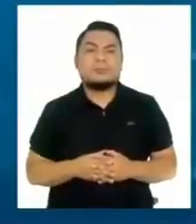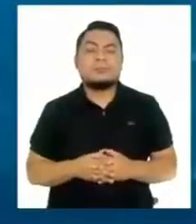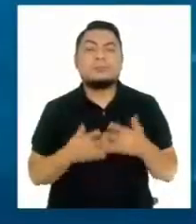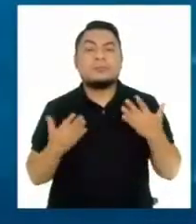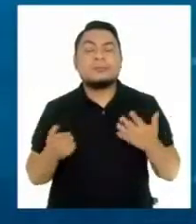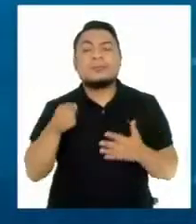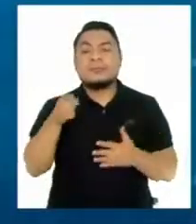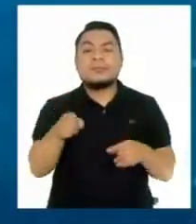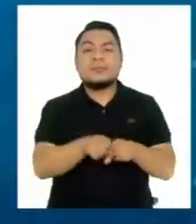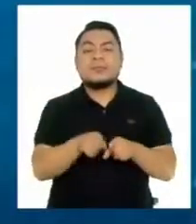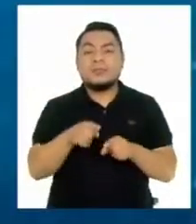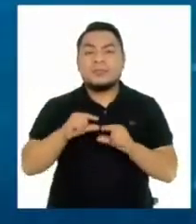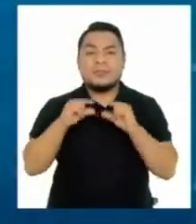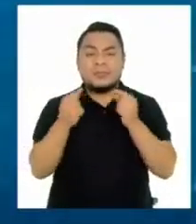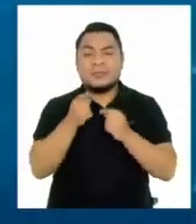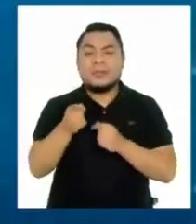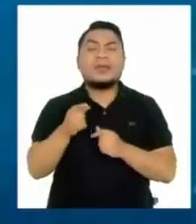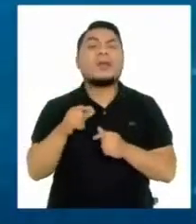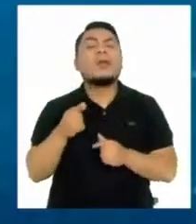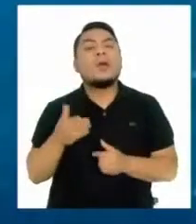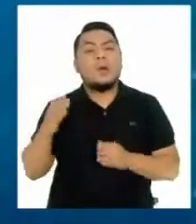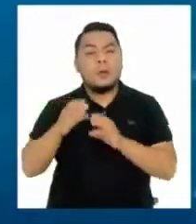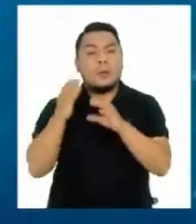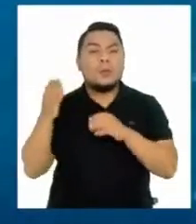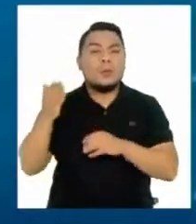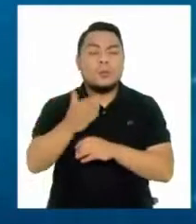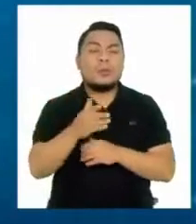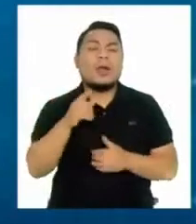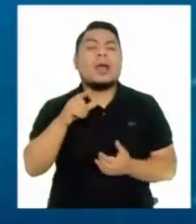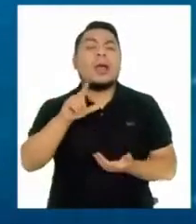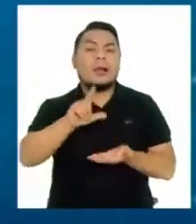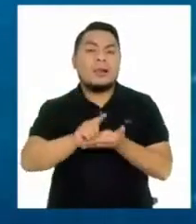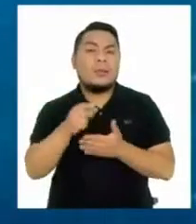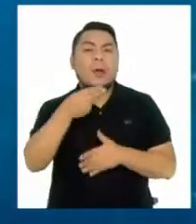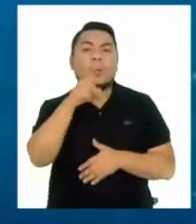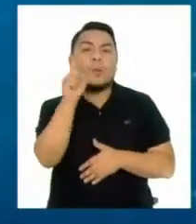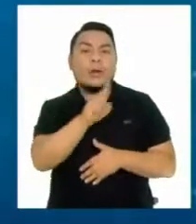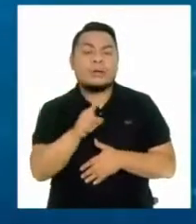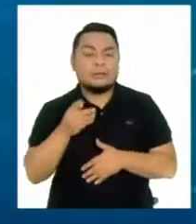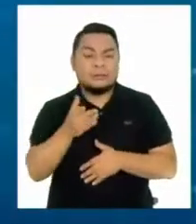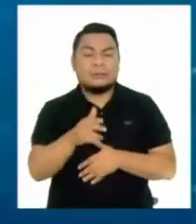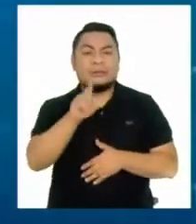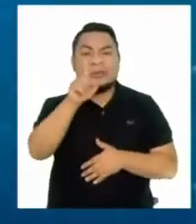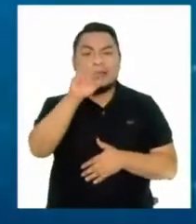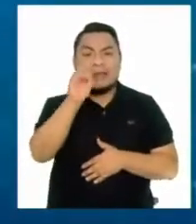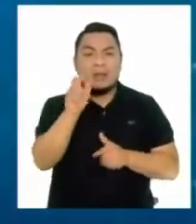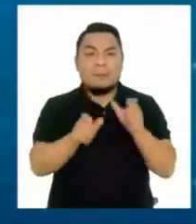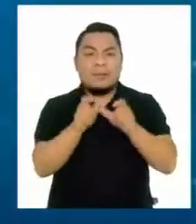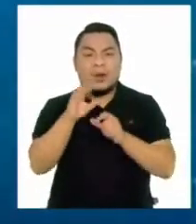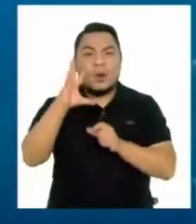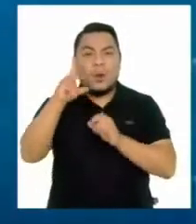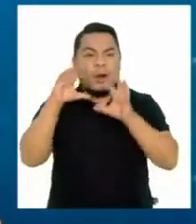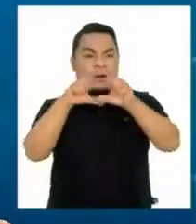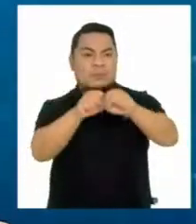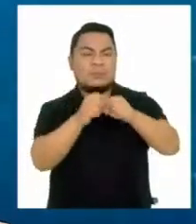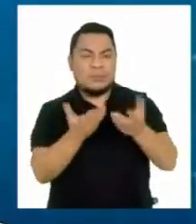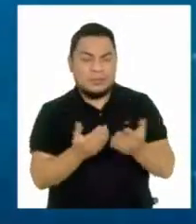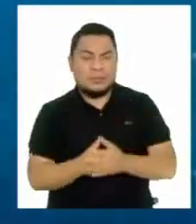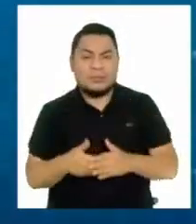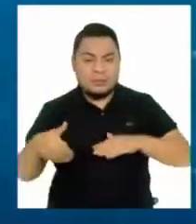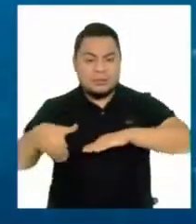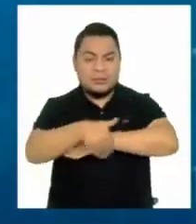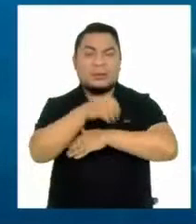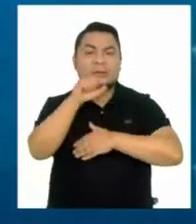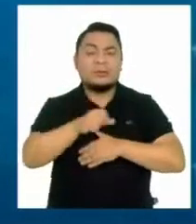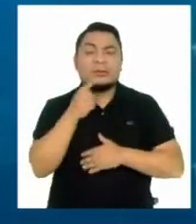Y un bus que se dirigía de Guaraz a Lima fue interceptado por al menos 10 delincuentes en la Panamericana Sur. Tras